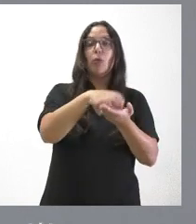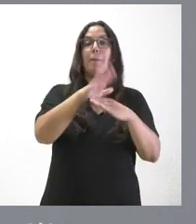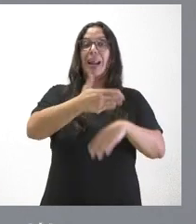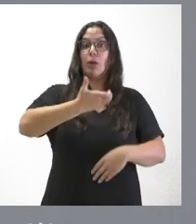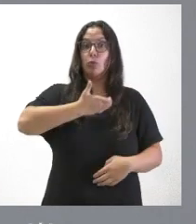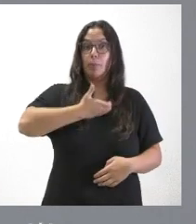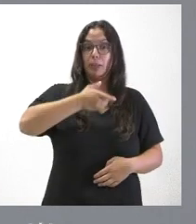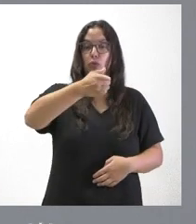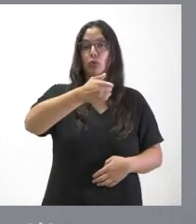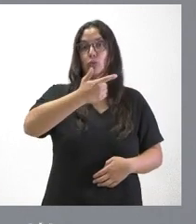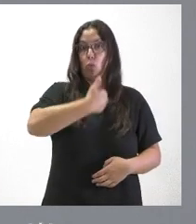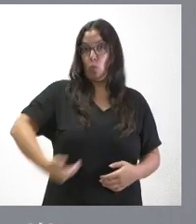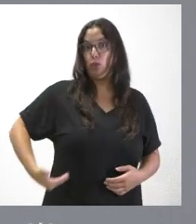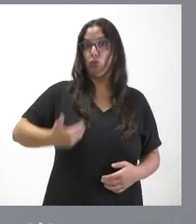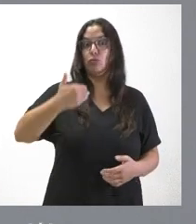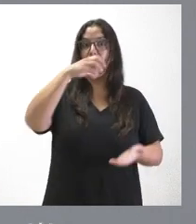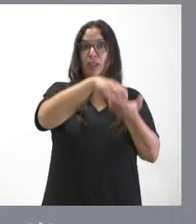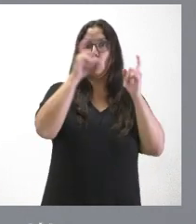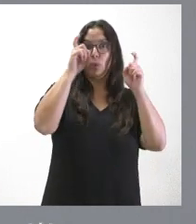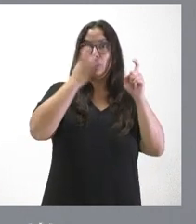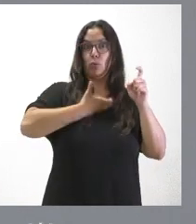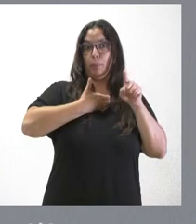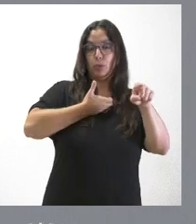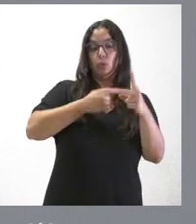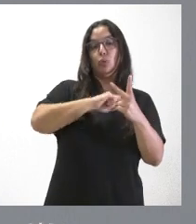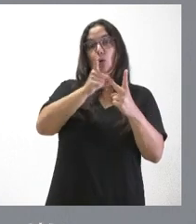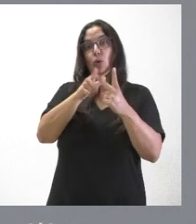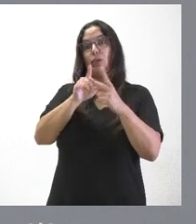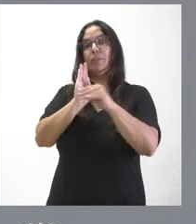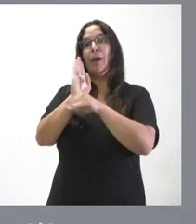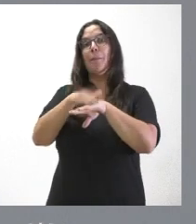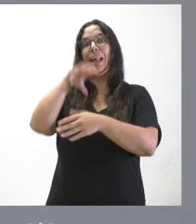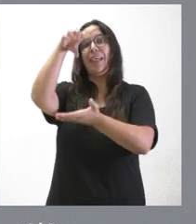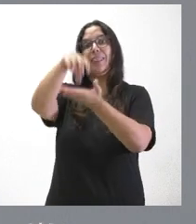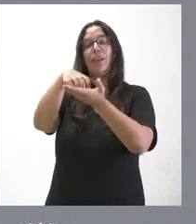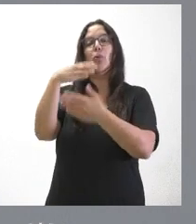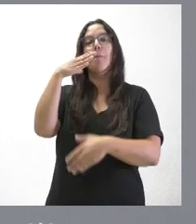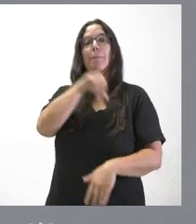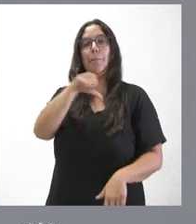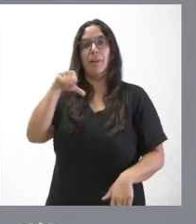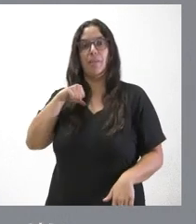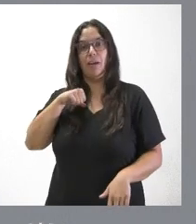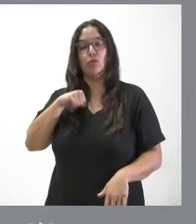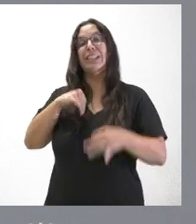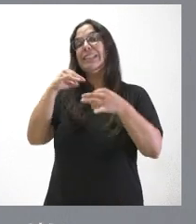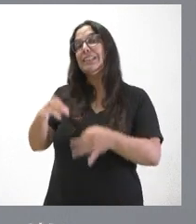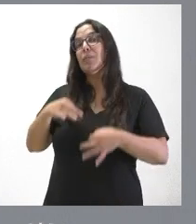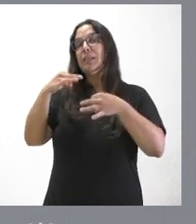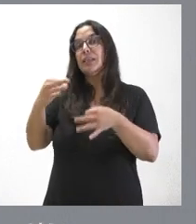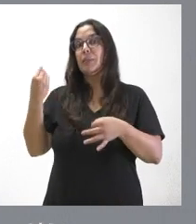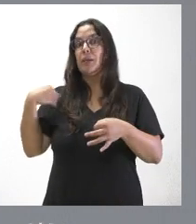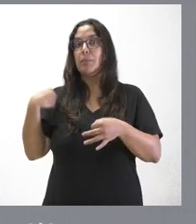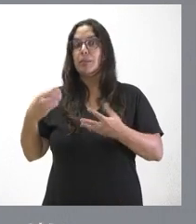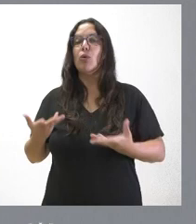titulares de centros y otras a los centros privados. En ambos casos, siempre centros adheridos a la oferta